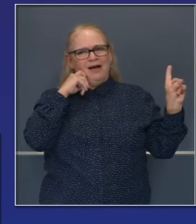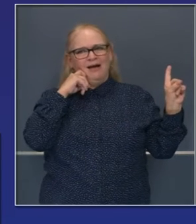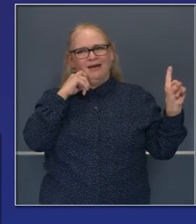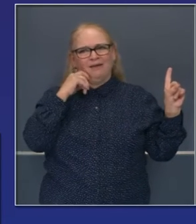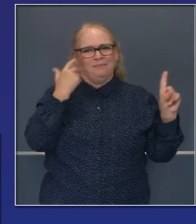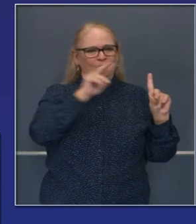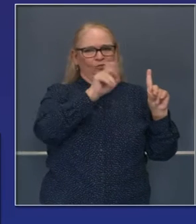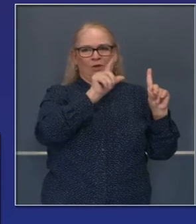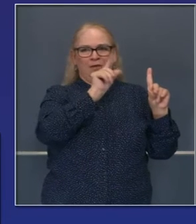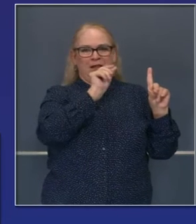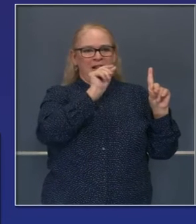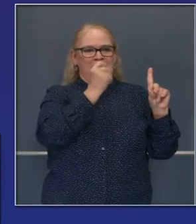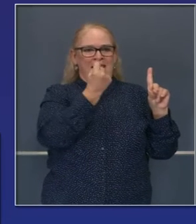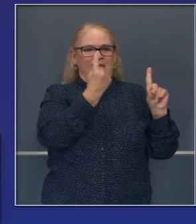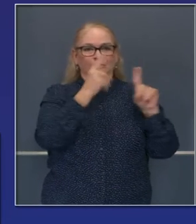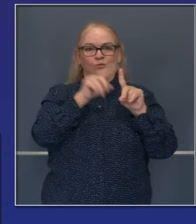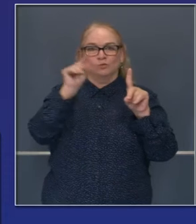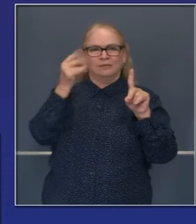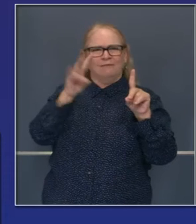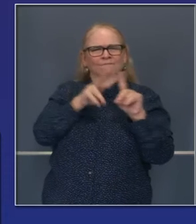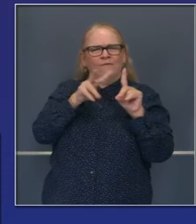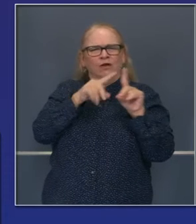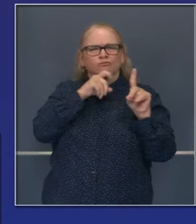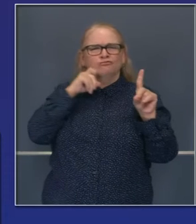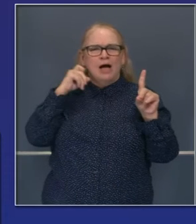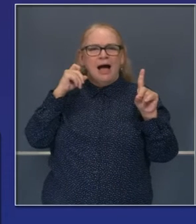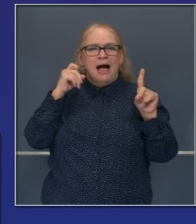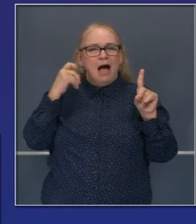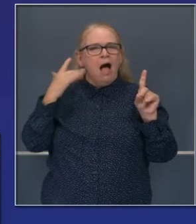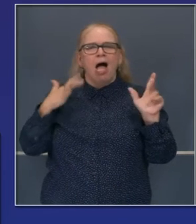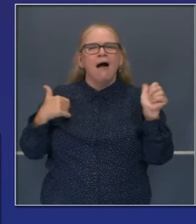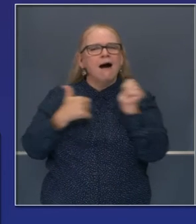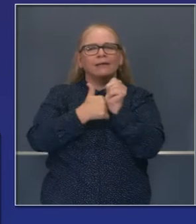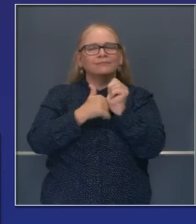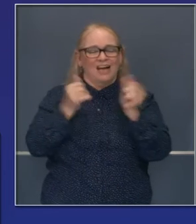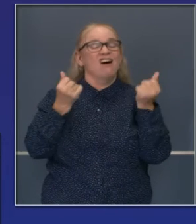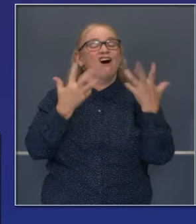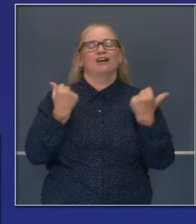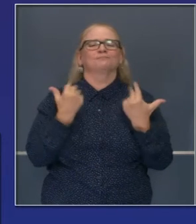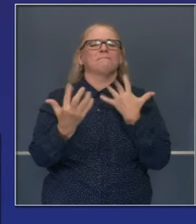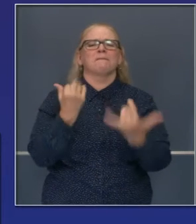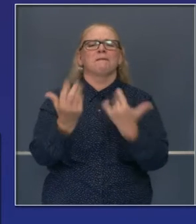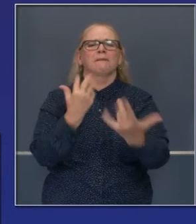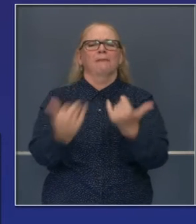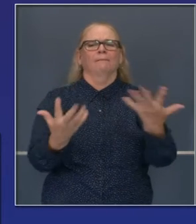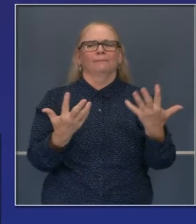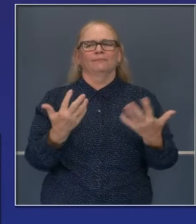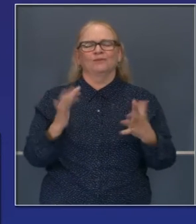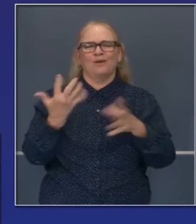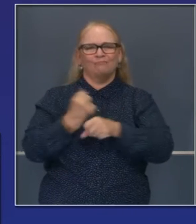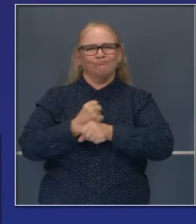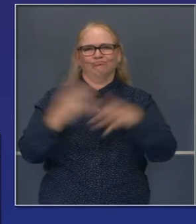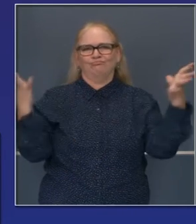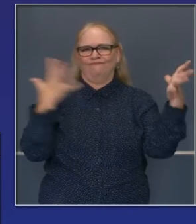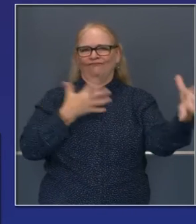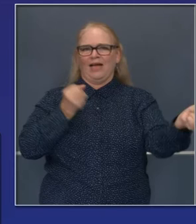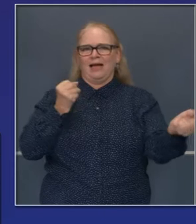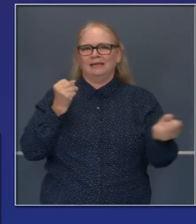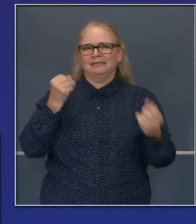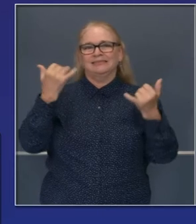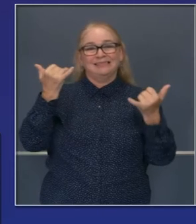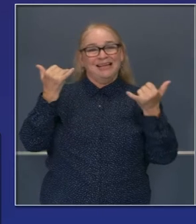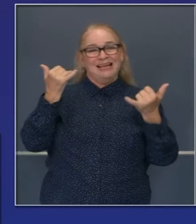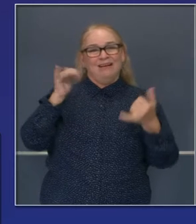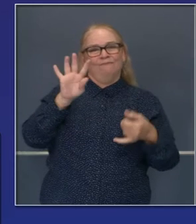histórica entre el 2000 y el 2017. Está a contención de 48%. Actualmente, algo de progreso.